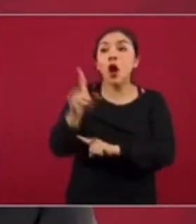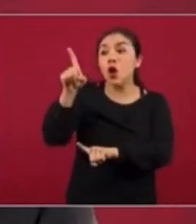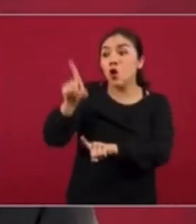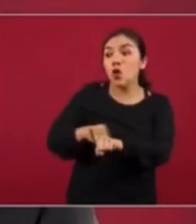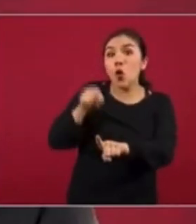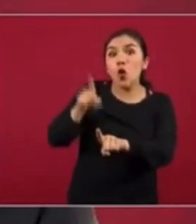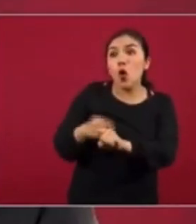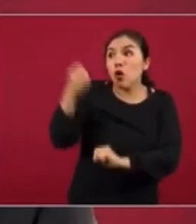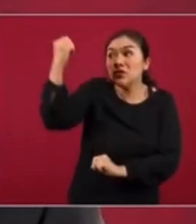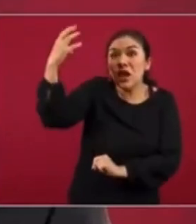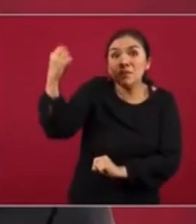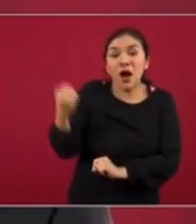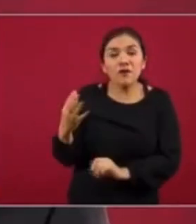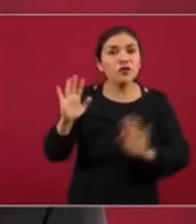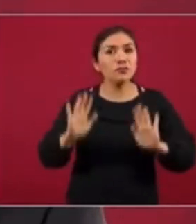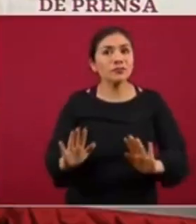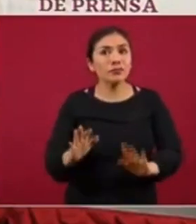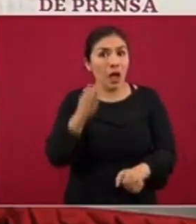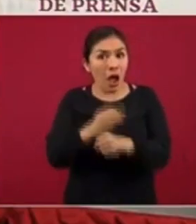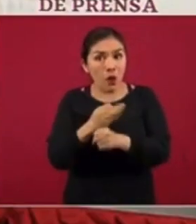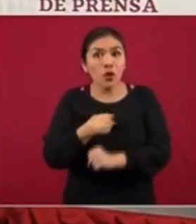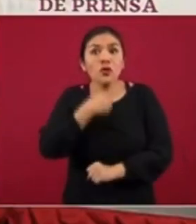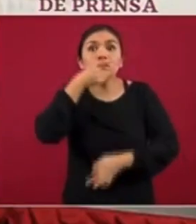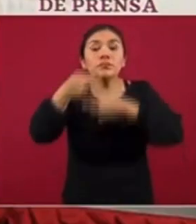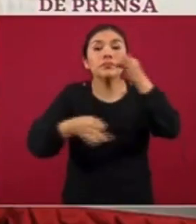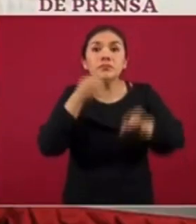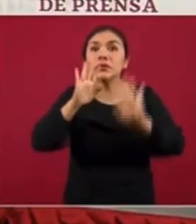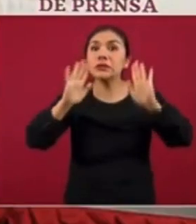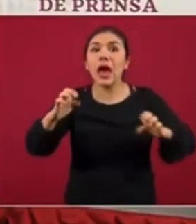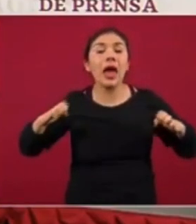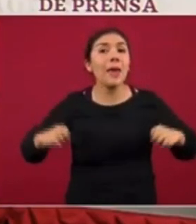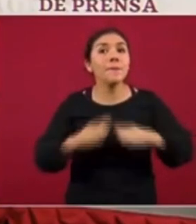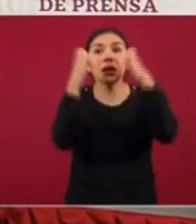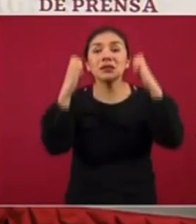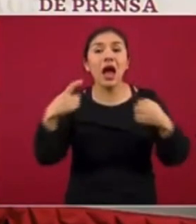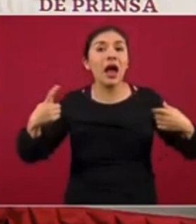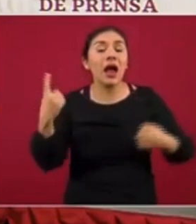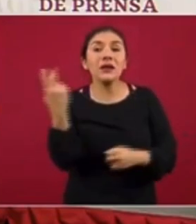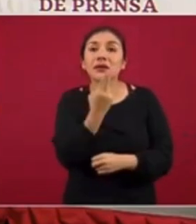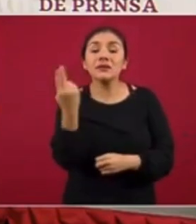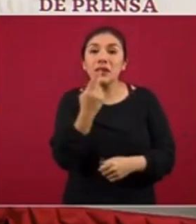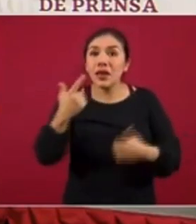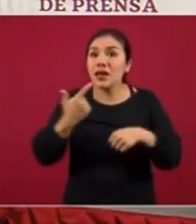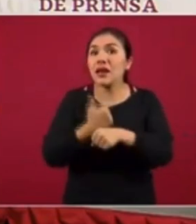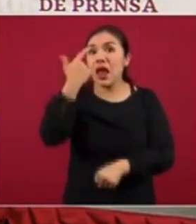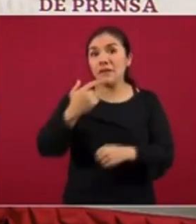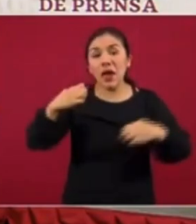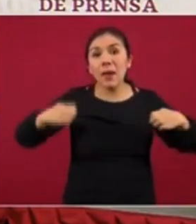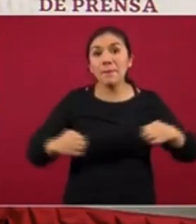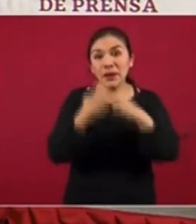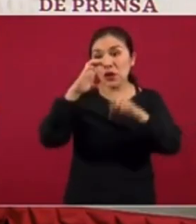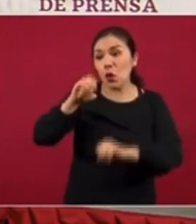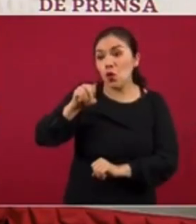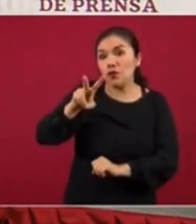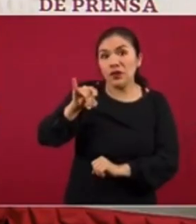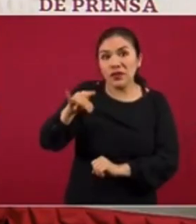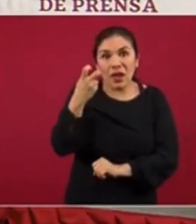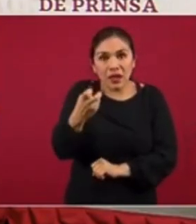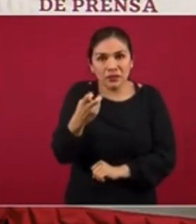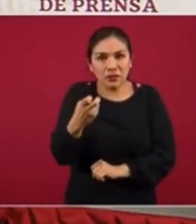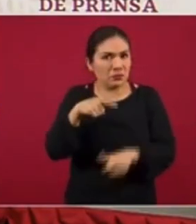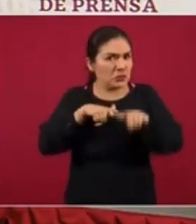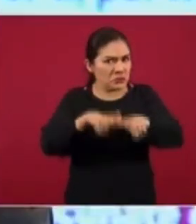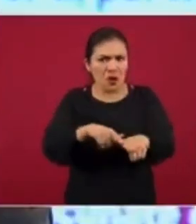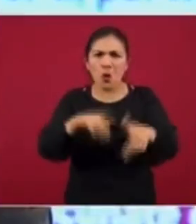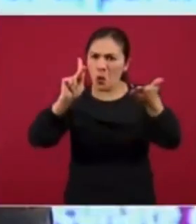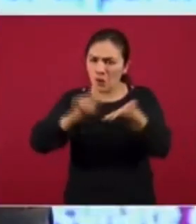color del semáforo estamos cuando estamos declarando alerta por COVID, emergencia por COVID. ¿A qué me referí? ¿A qué me sigo